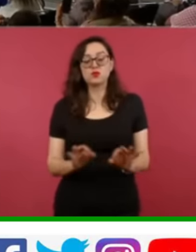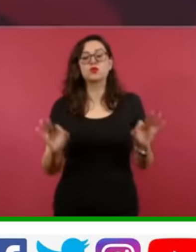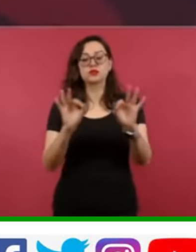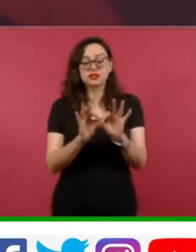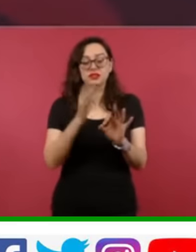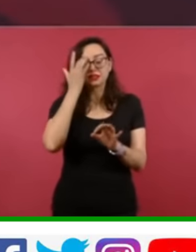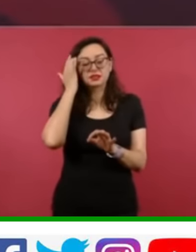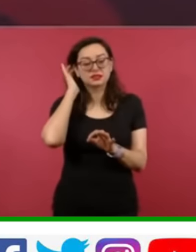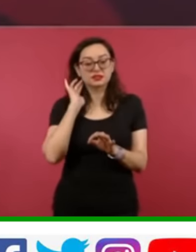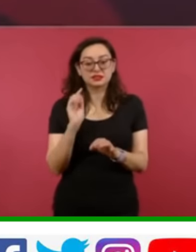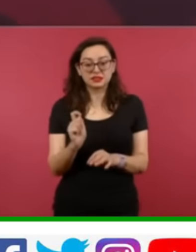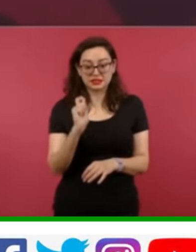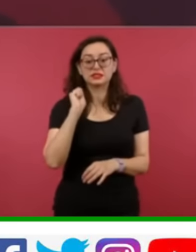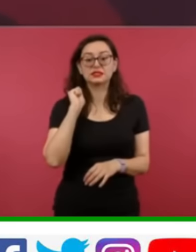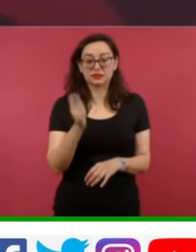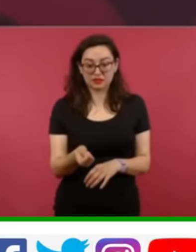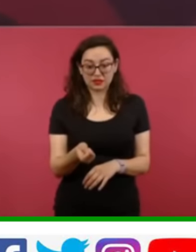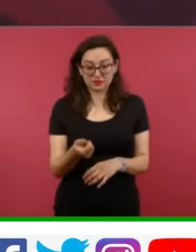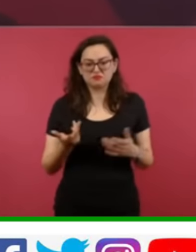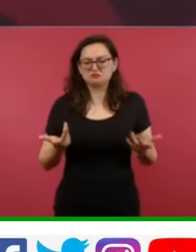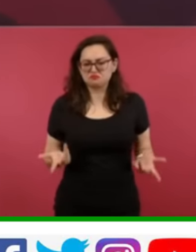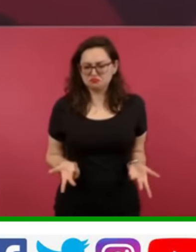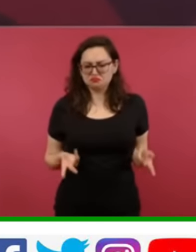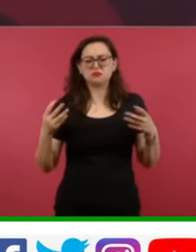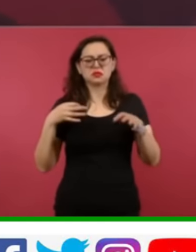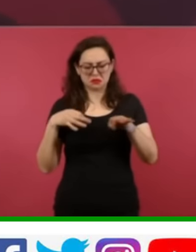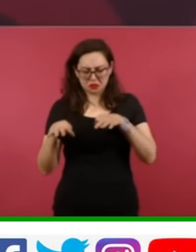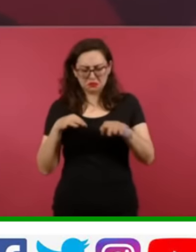un depósito,